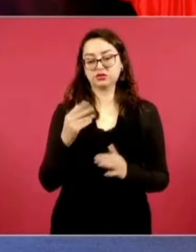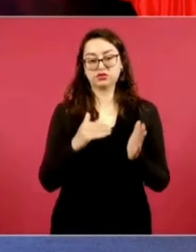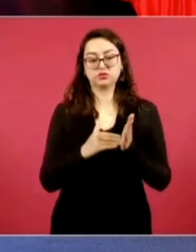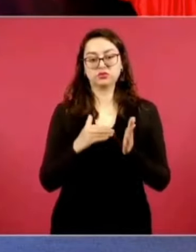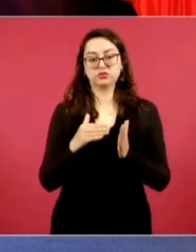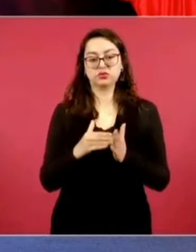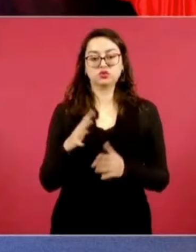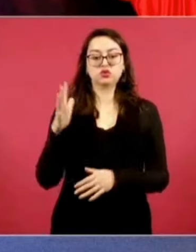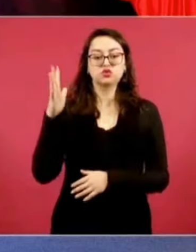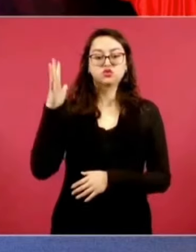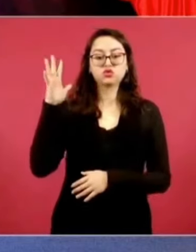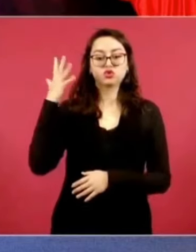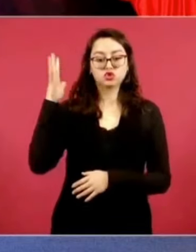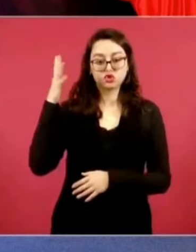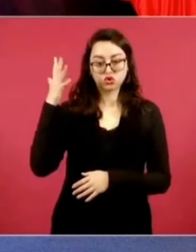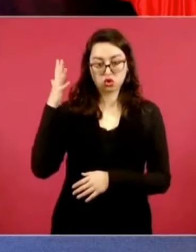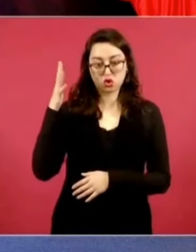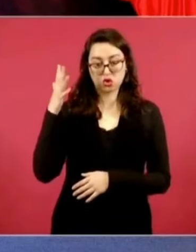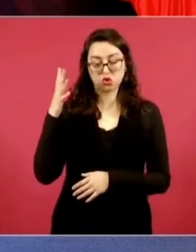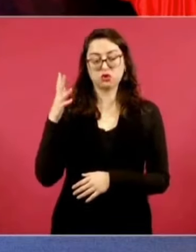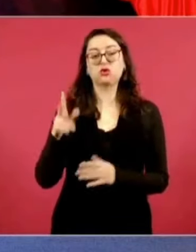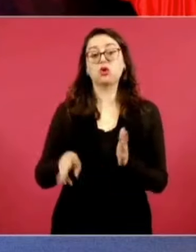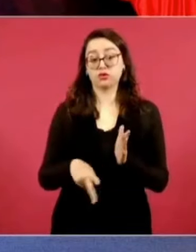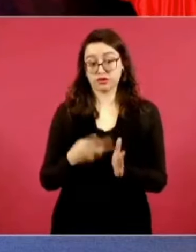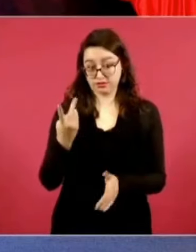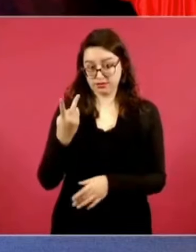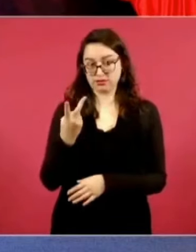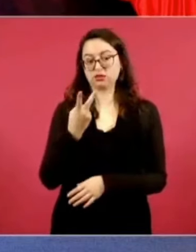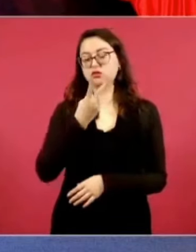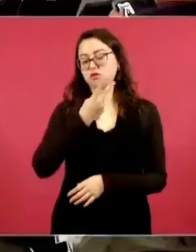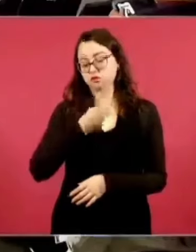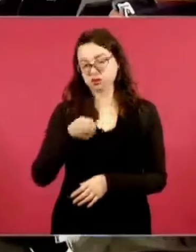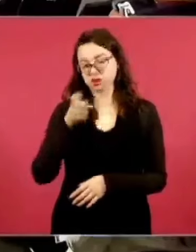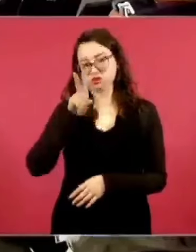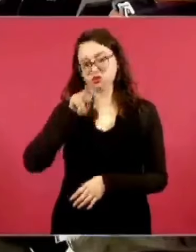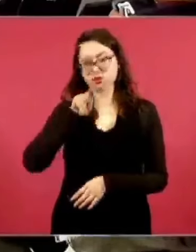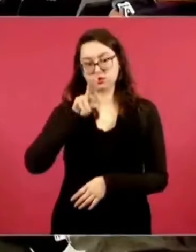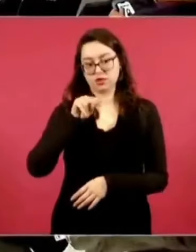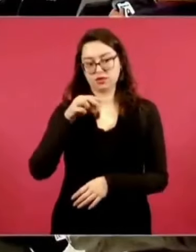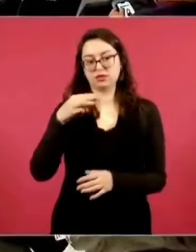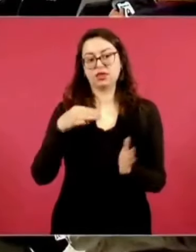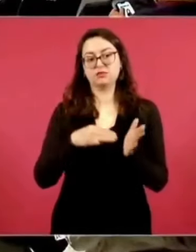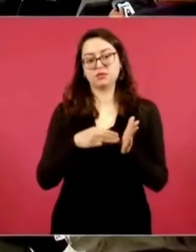El Sol de México, otra vez, doscientos noventa millones.